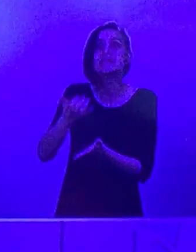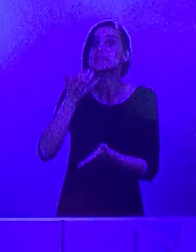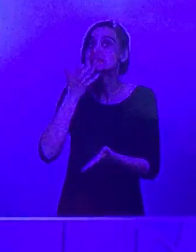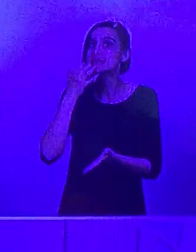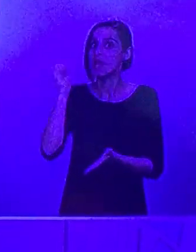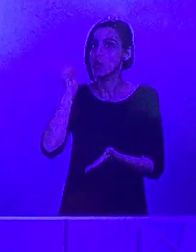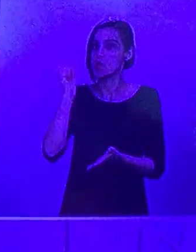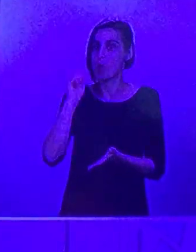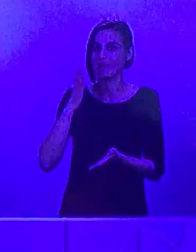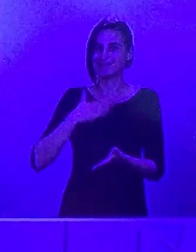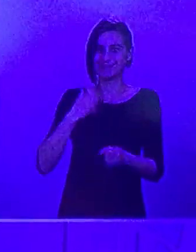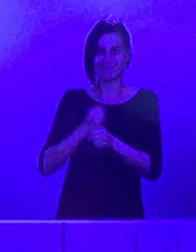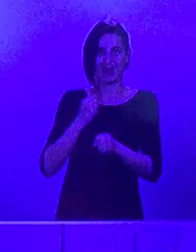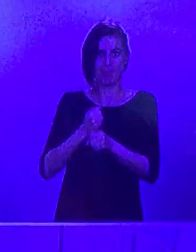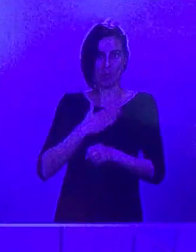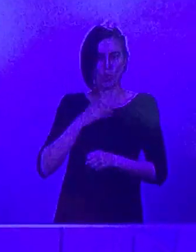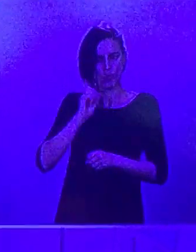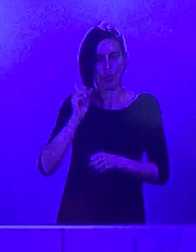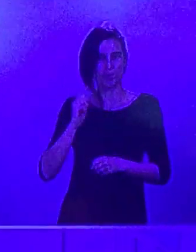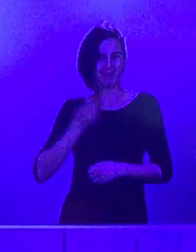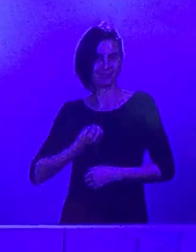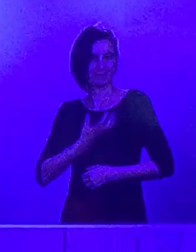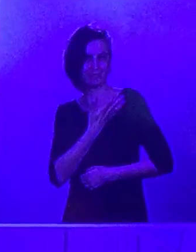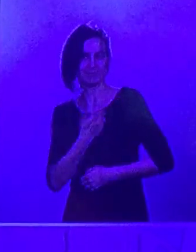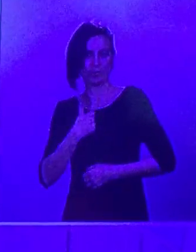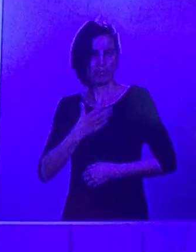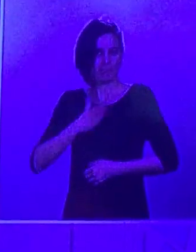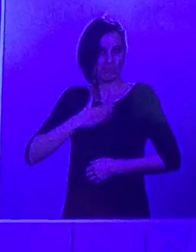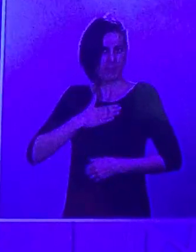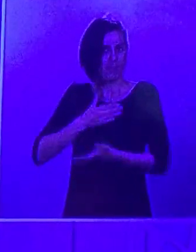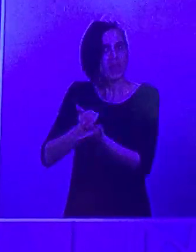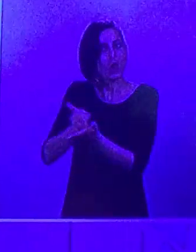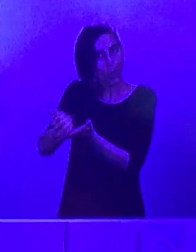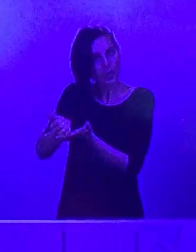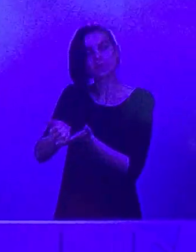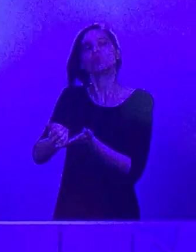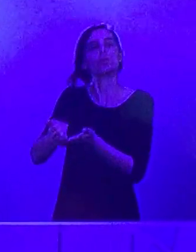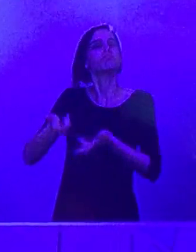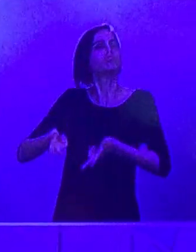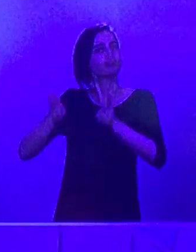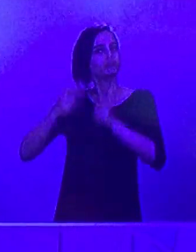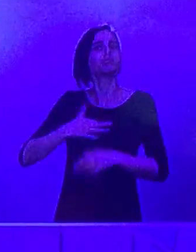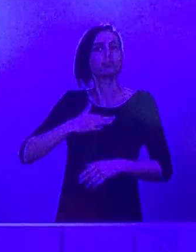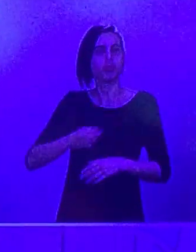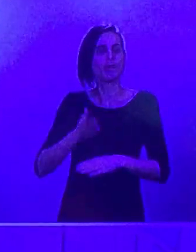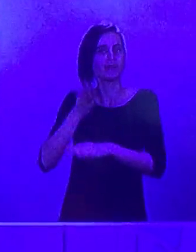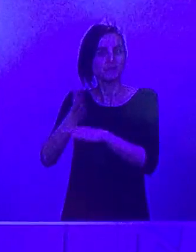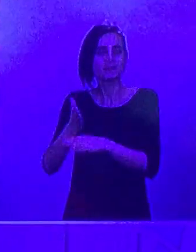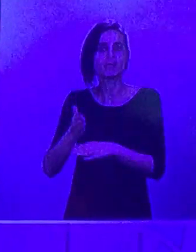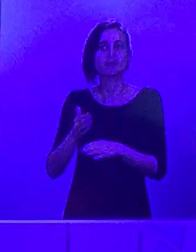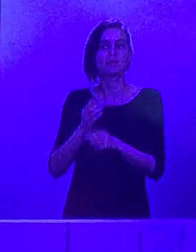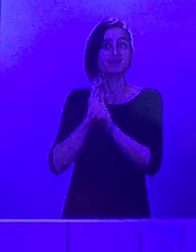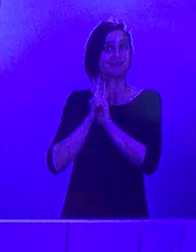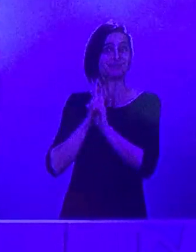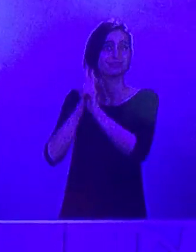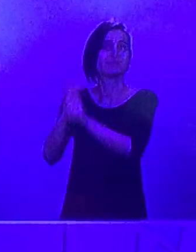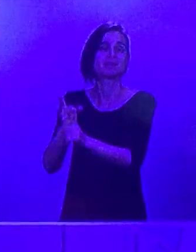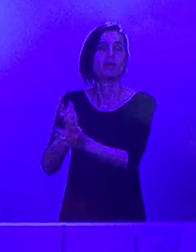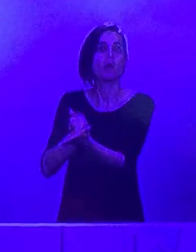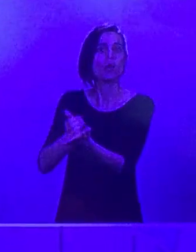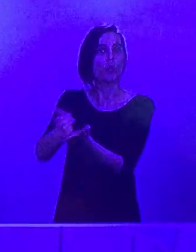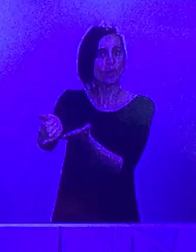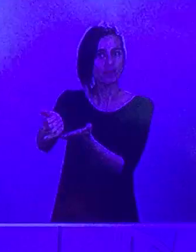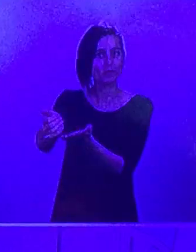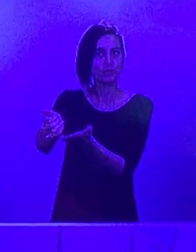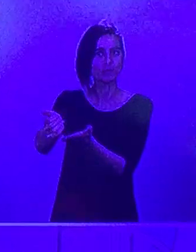laboral, profesional y empresarial, que ya estaban permitidas, se pueda realizar. El desplazamiento a estos huertos se tiene que realizar en el mismo